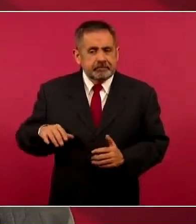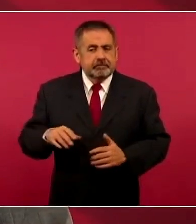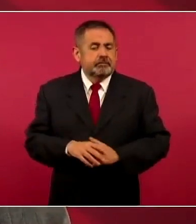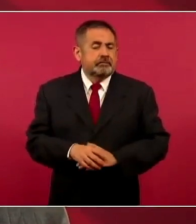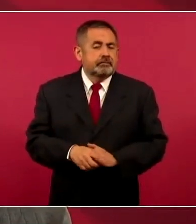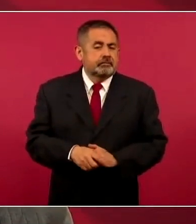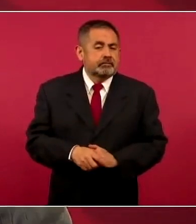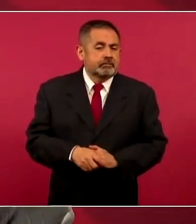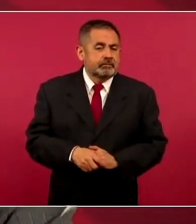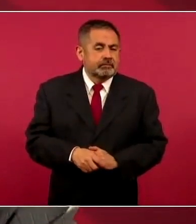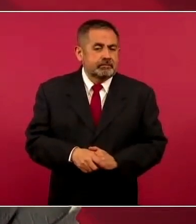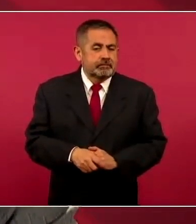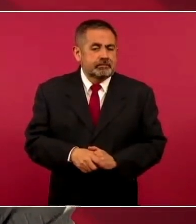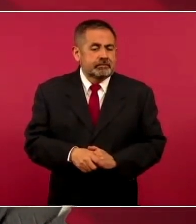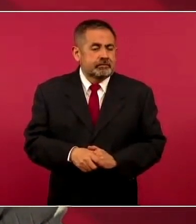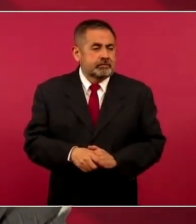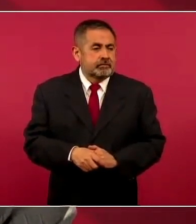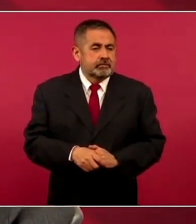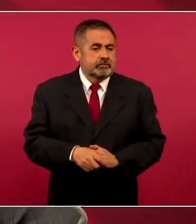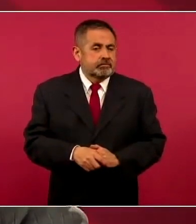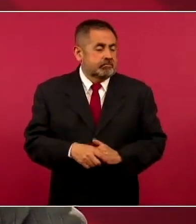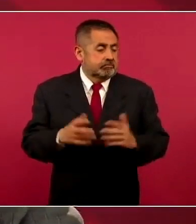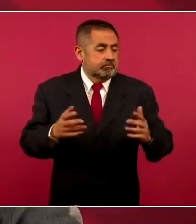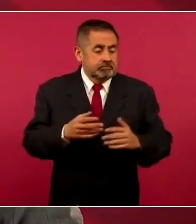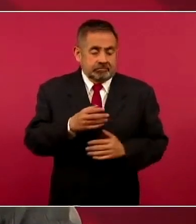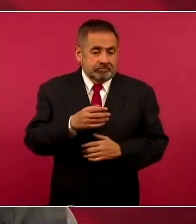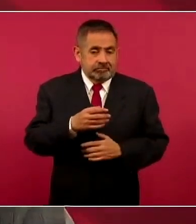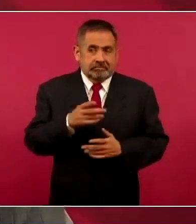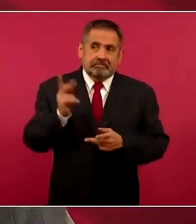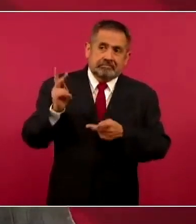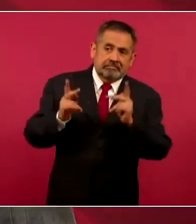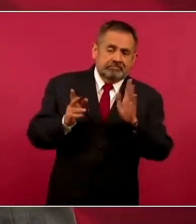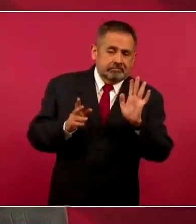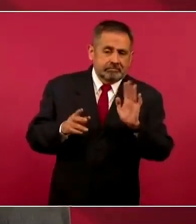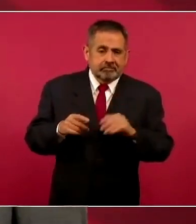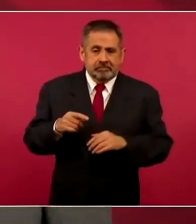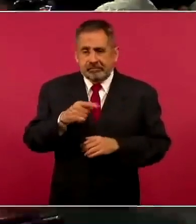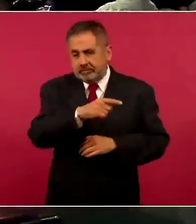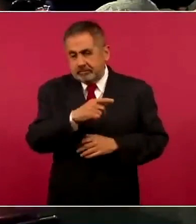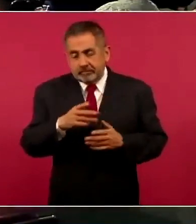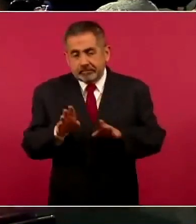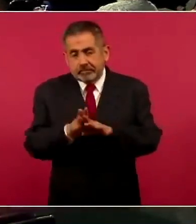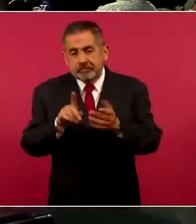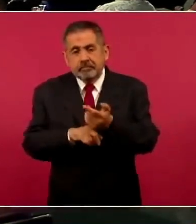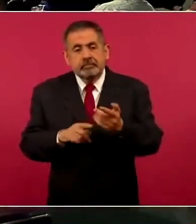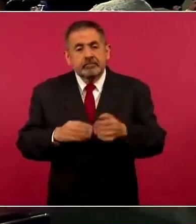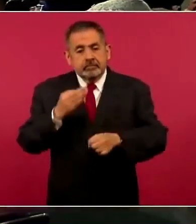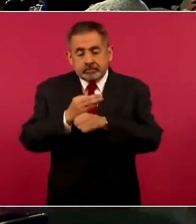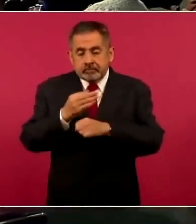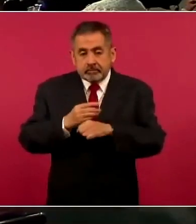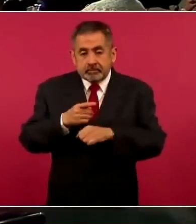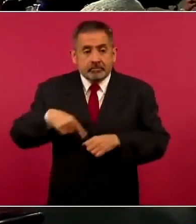no se pueden quejar o están bostezando ahora a ustedes